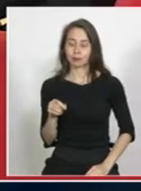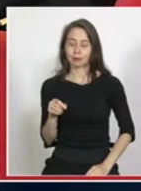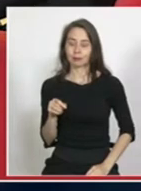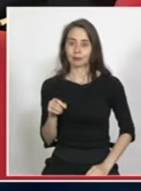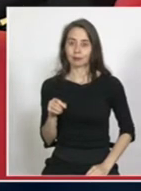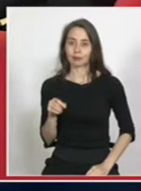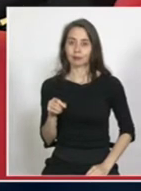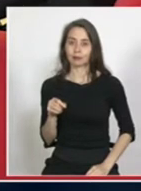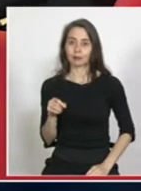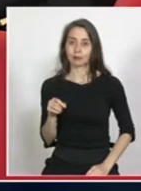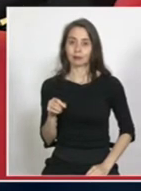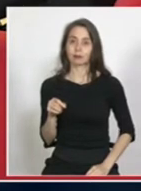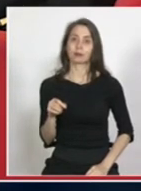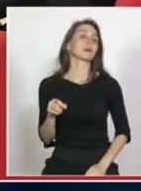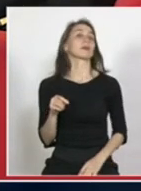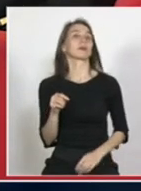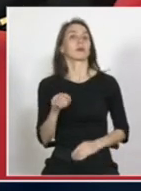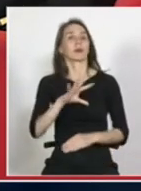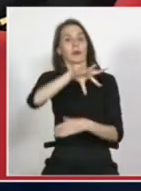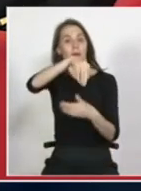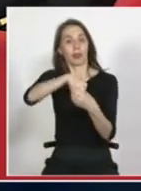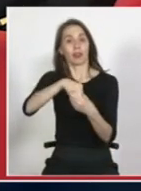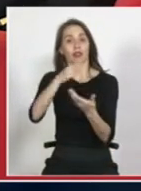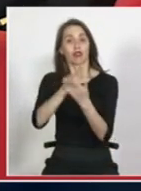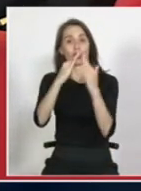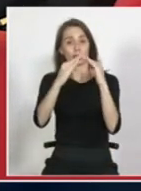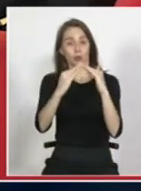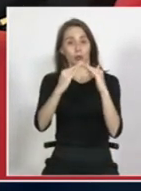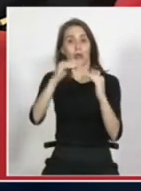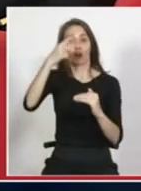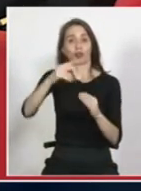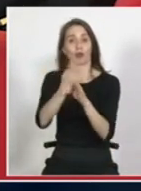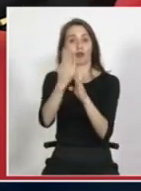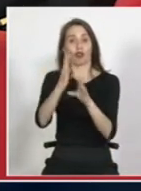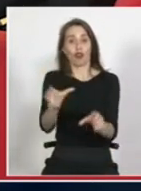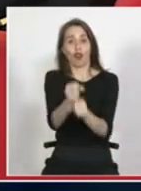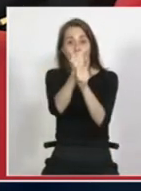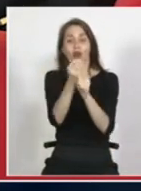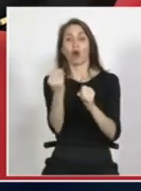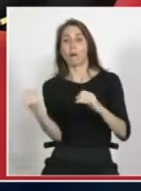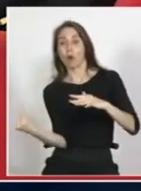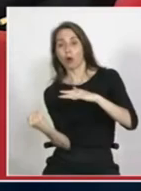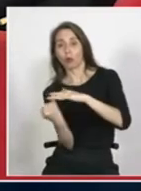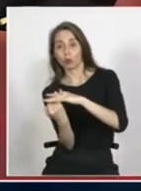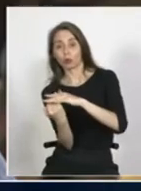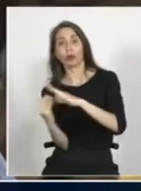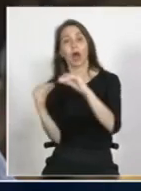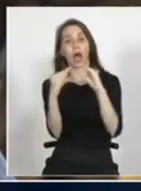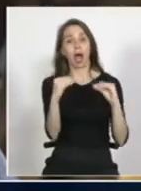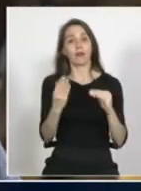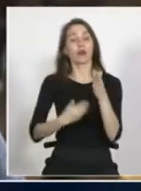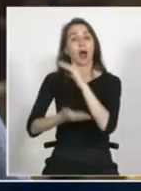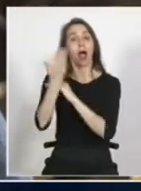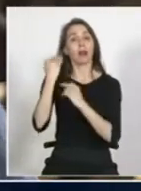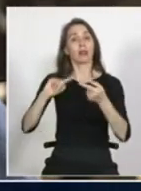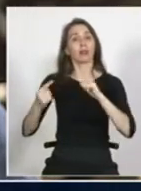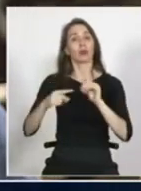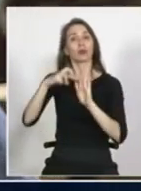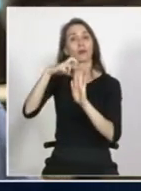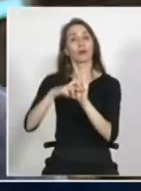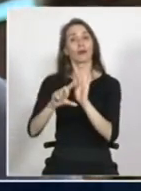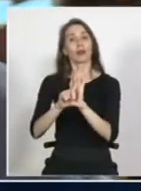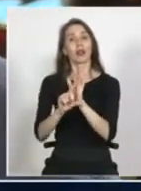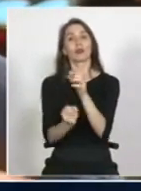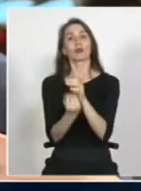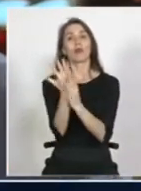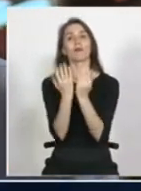el aspecto de la inclusión al interior de la escuela con los sostenedores es algo crucial. Nosotros en algún momento lo tocamos cuando se discutió la nueva educación pública, que los